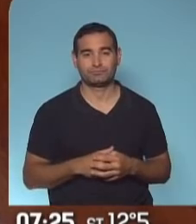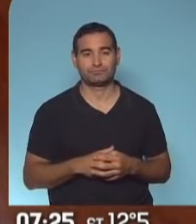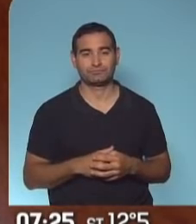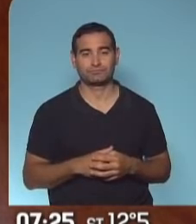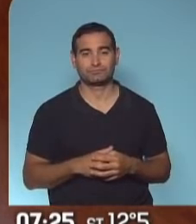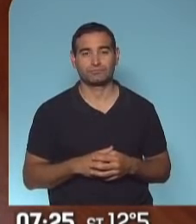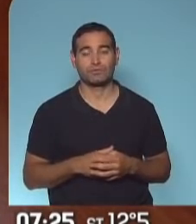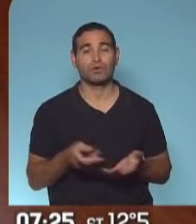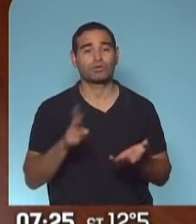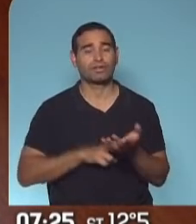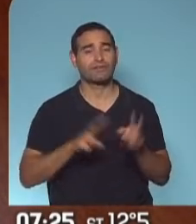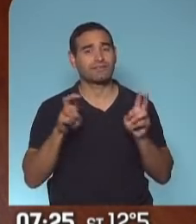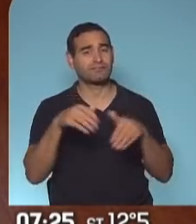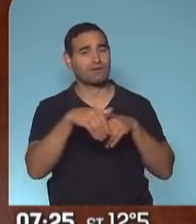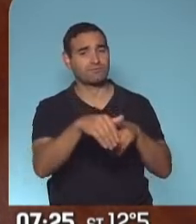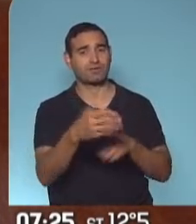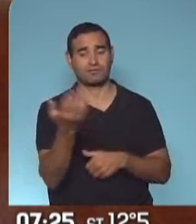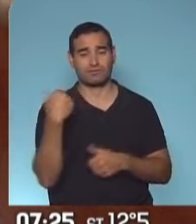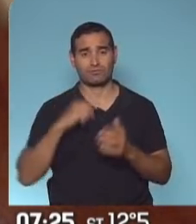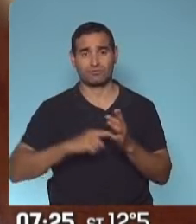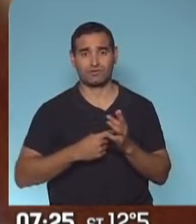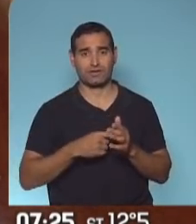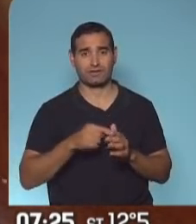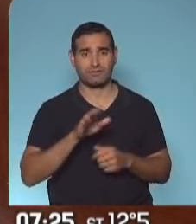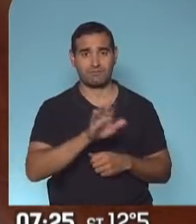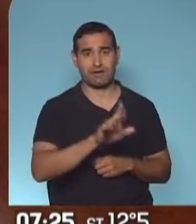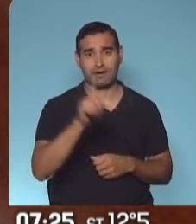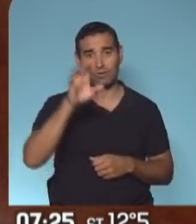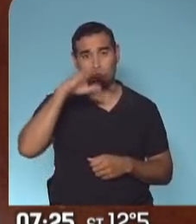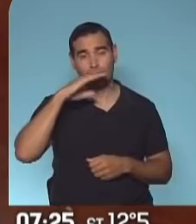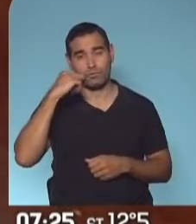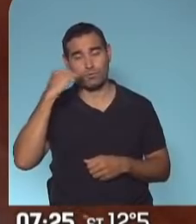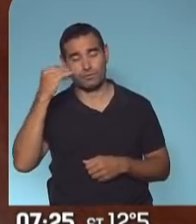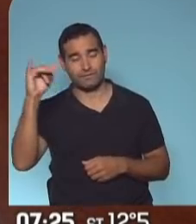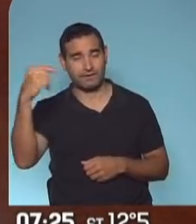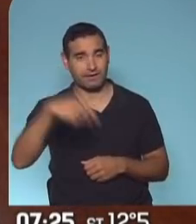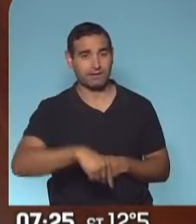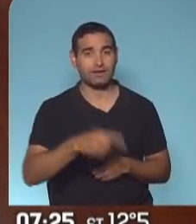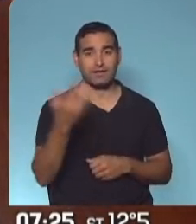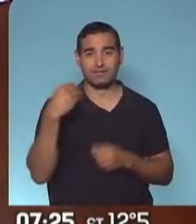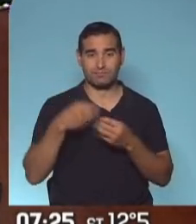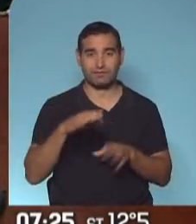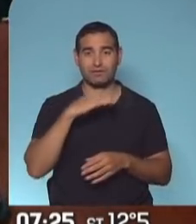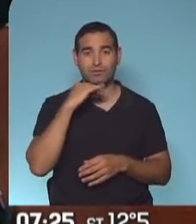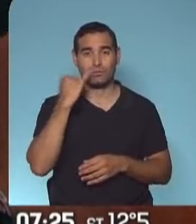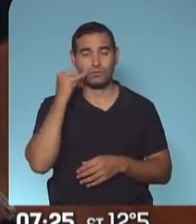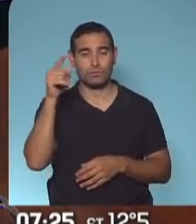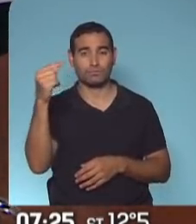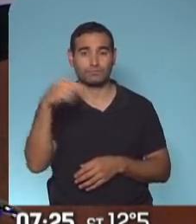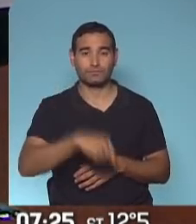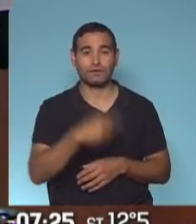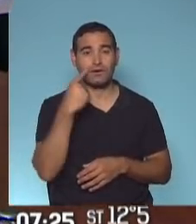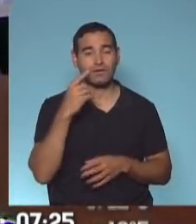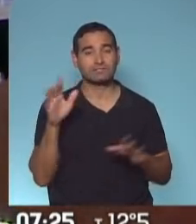Volvemos a ocupar del micro que fue detenido en la ciudad de Buenos Aires, procedente de la provincia de Jujuy. Tuvo su punto de partida en la ciudad de La Quiaca. Por eso estamos